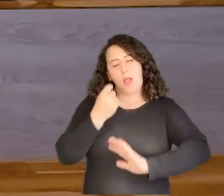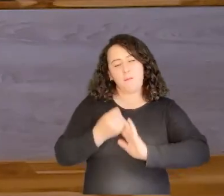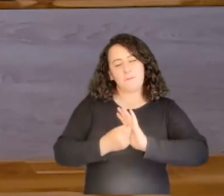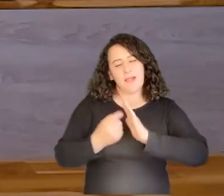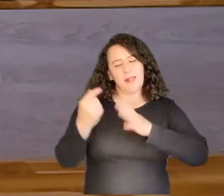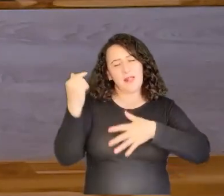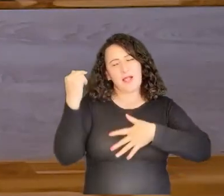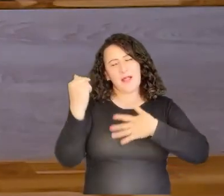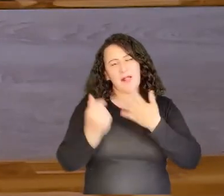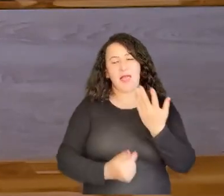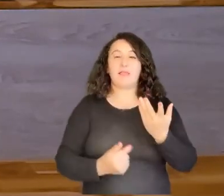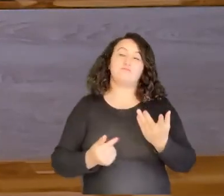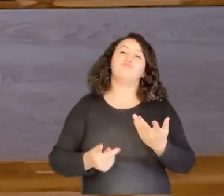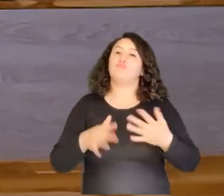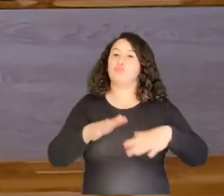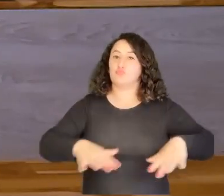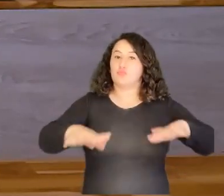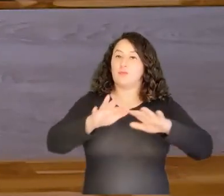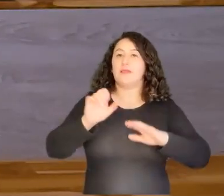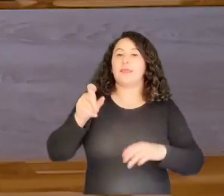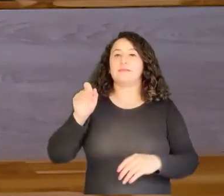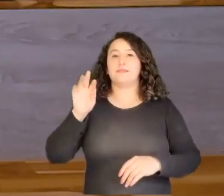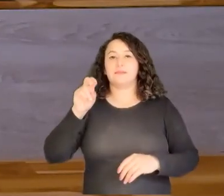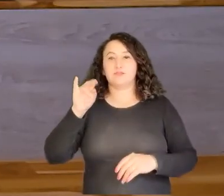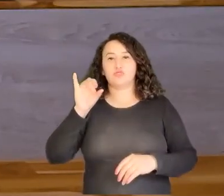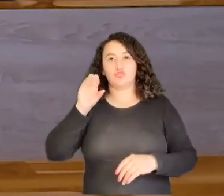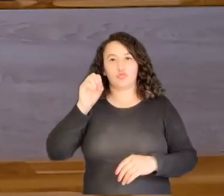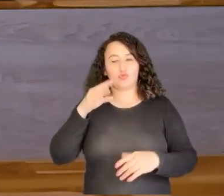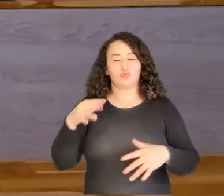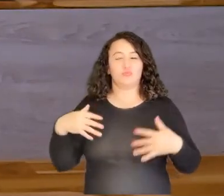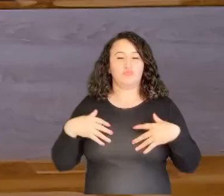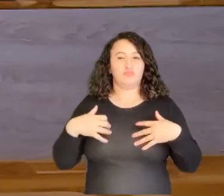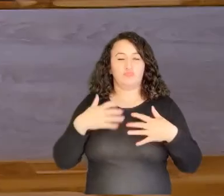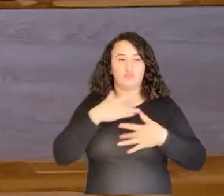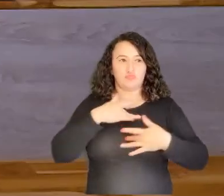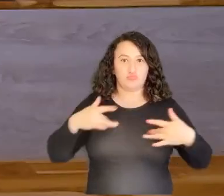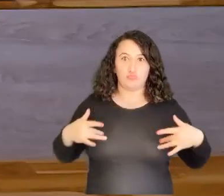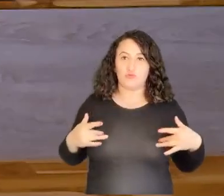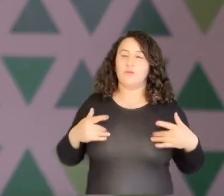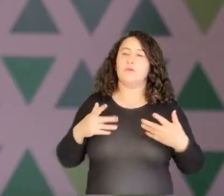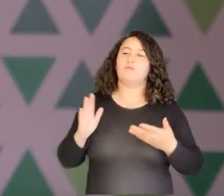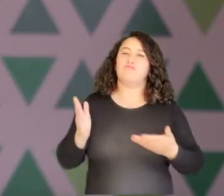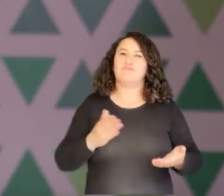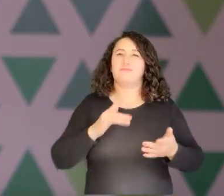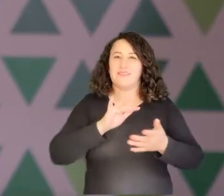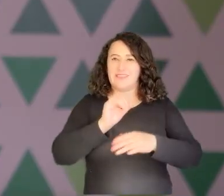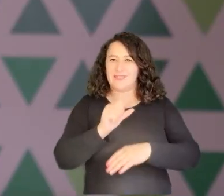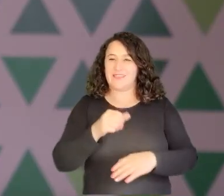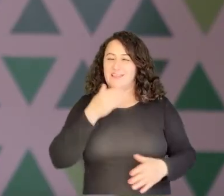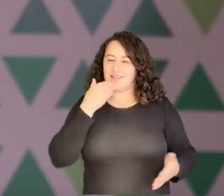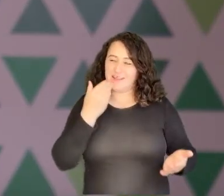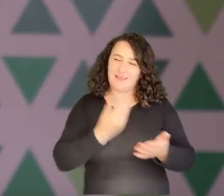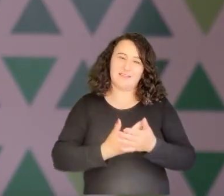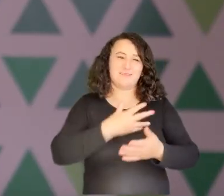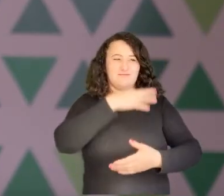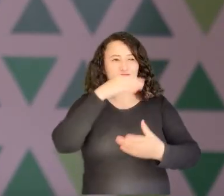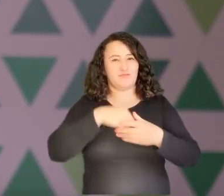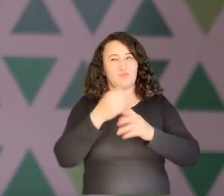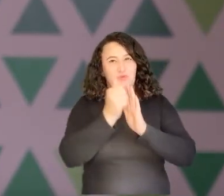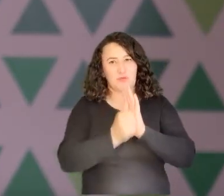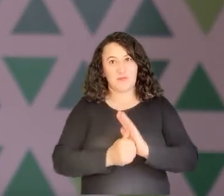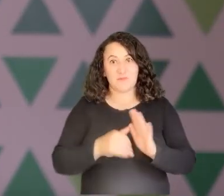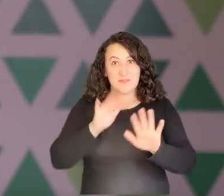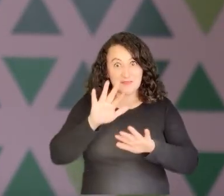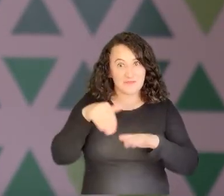la extensión zoosanitaria. Muchísimas gracias por recibirnos acá en el ICA y hacer parte de nuestro programa. Nosotros ya